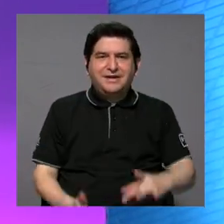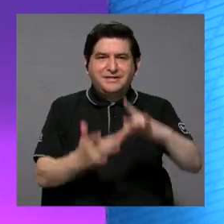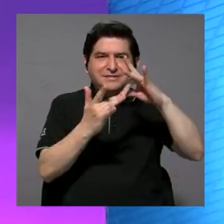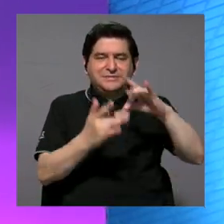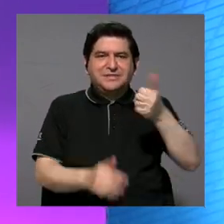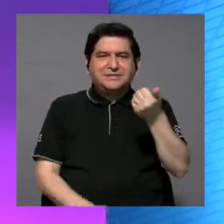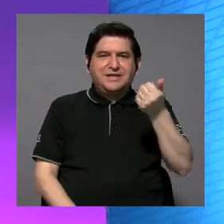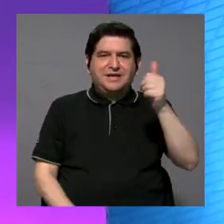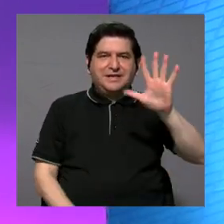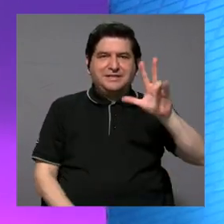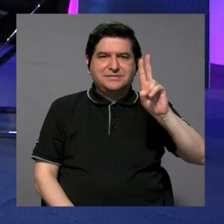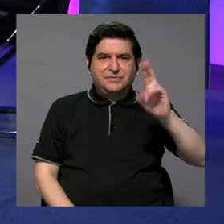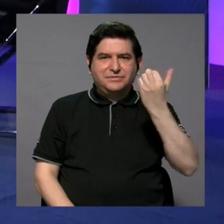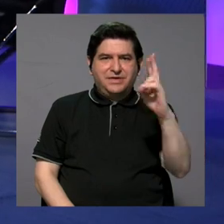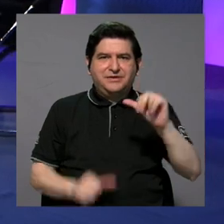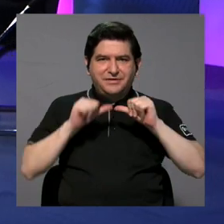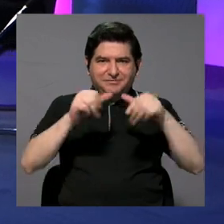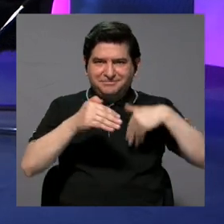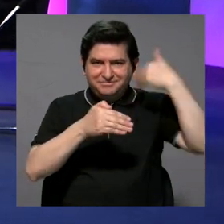UCR. Ya volvemos.